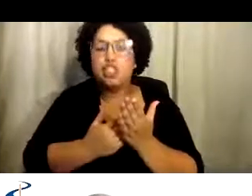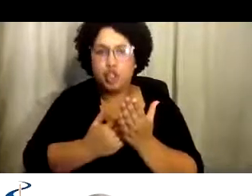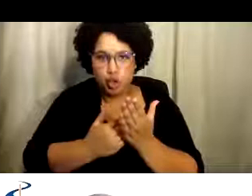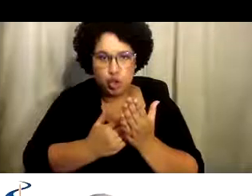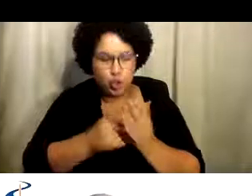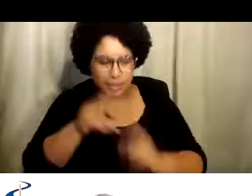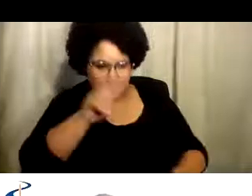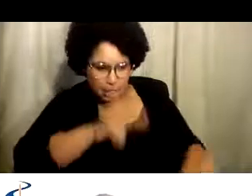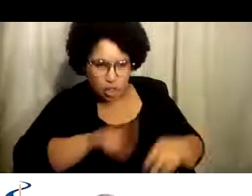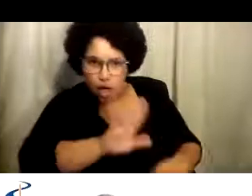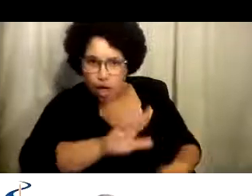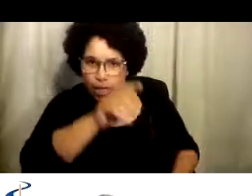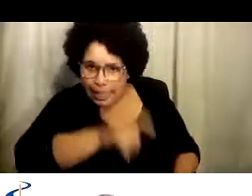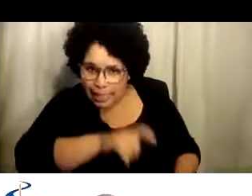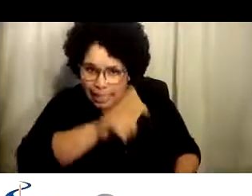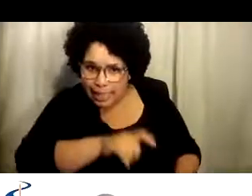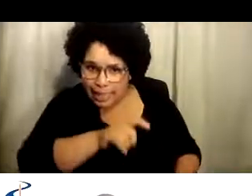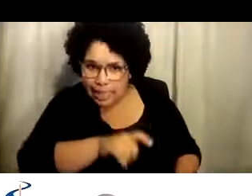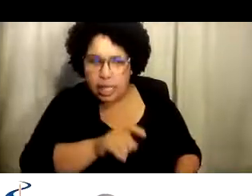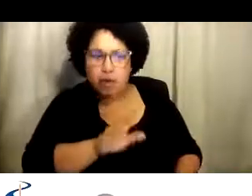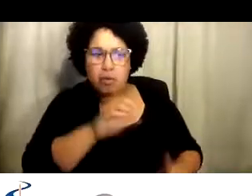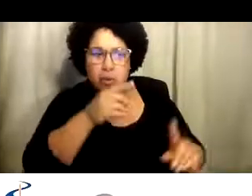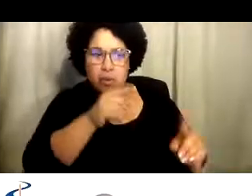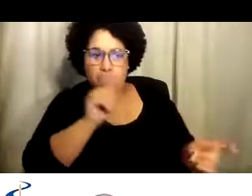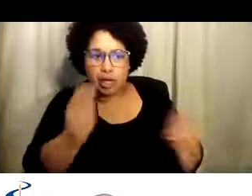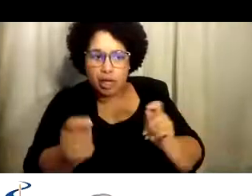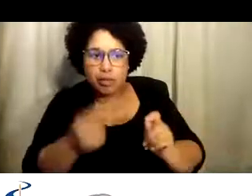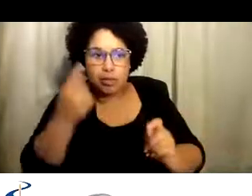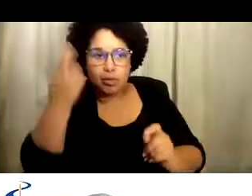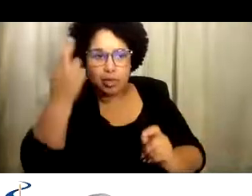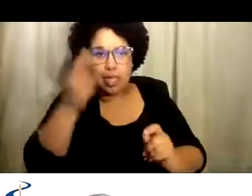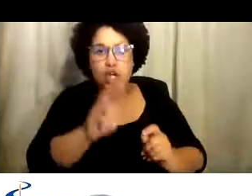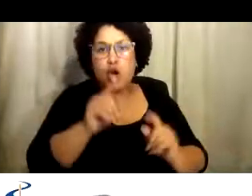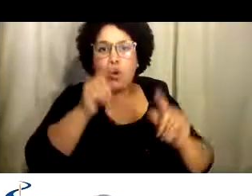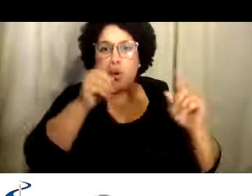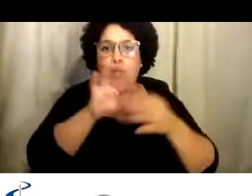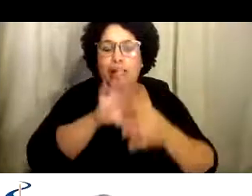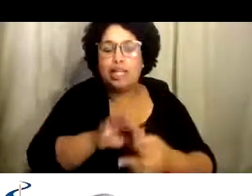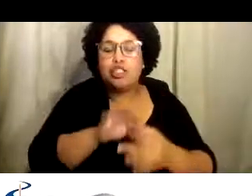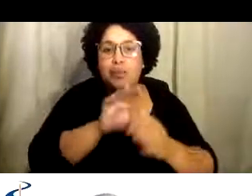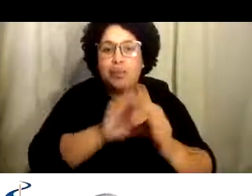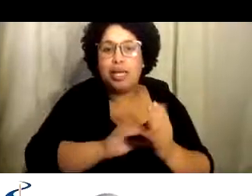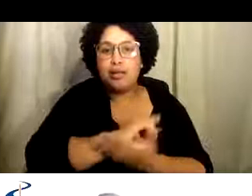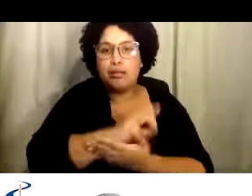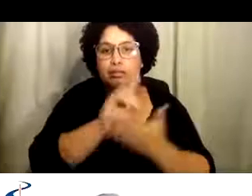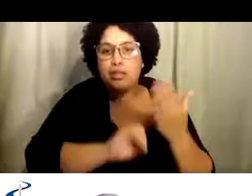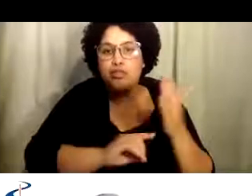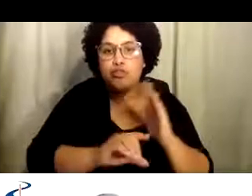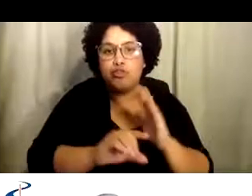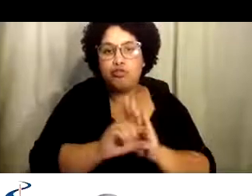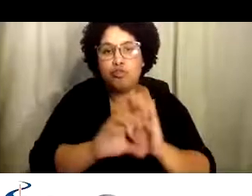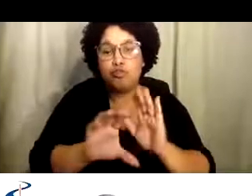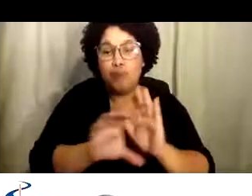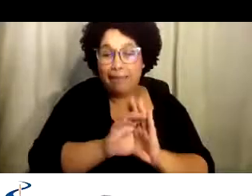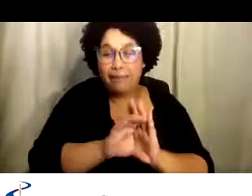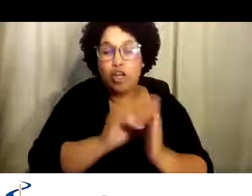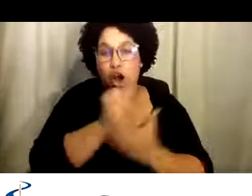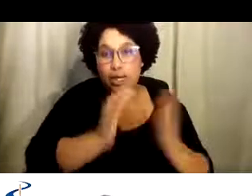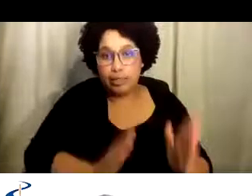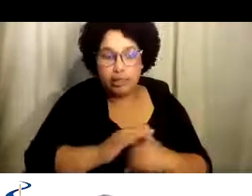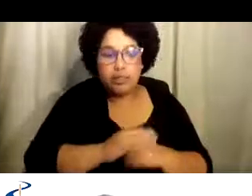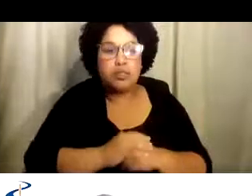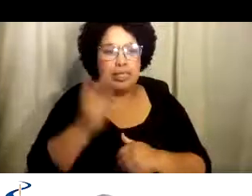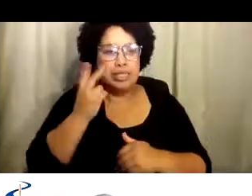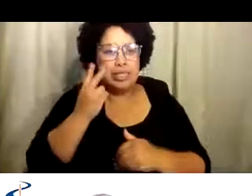herramienta para determinar sus necesidades y metas. Y fue durante ese proceso que nos dimos cuenta de su deseo de ser una